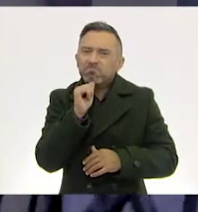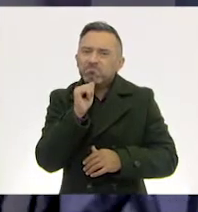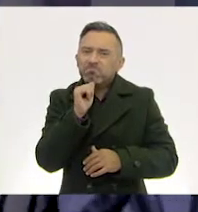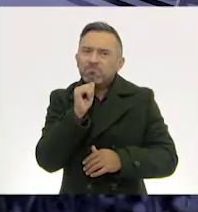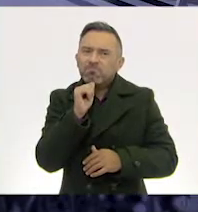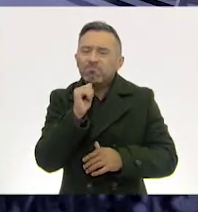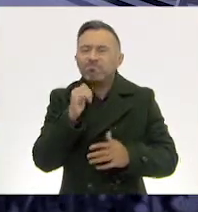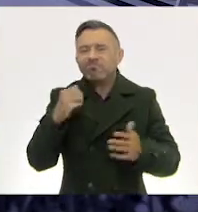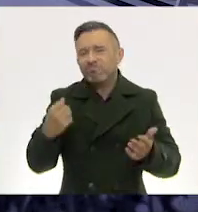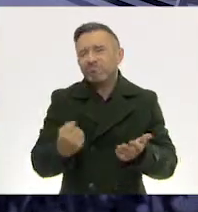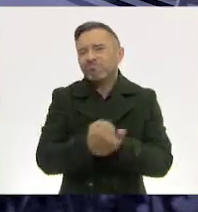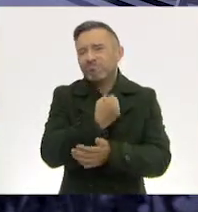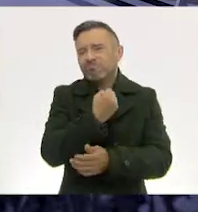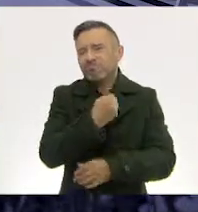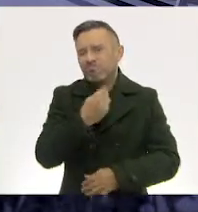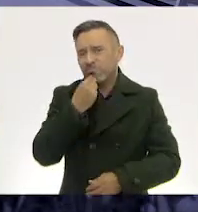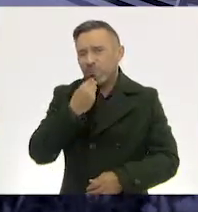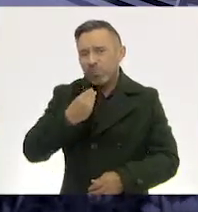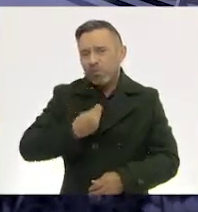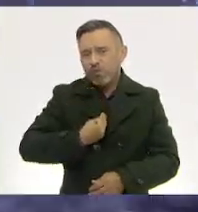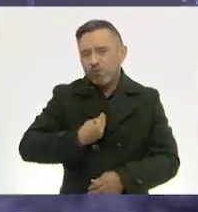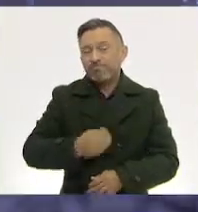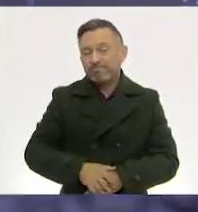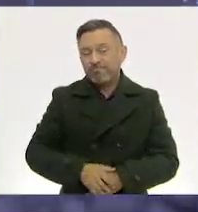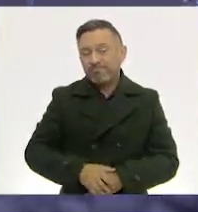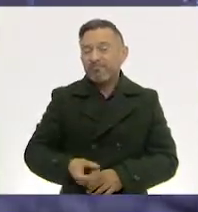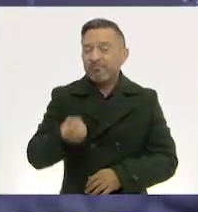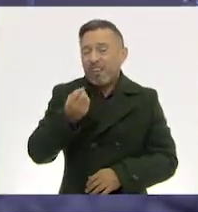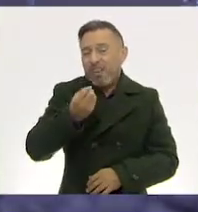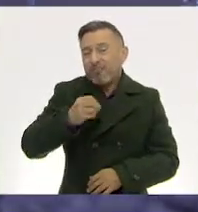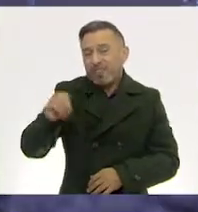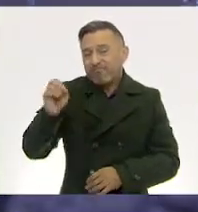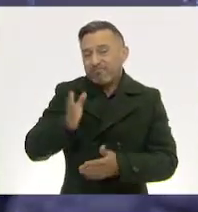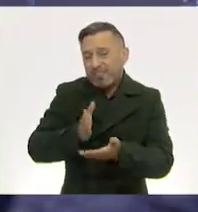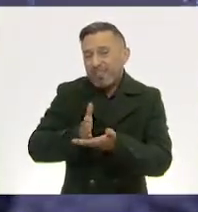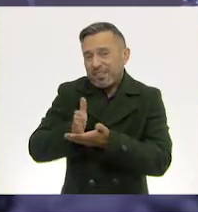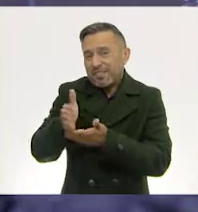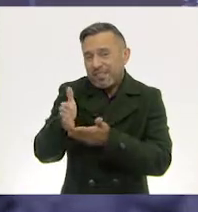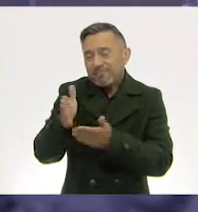Ni modo. Lo tendremos que atravesar